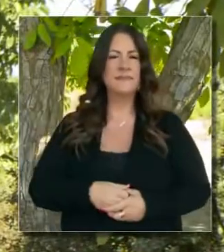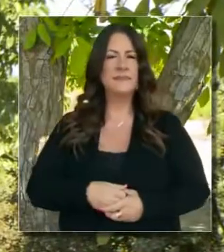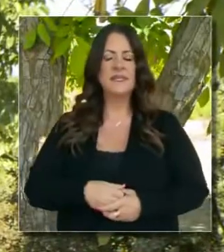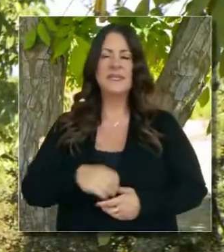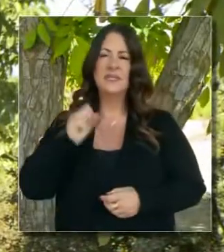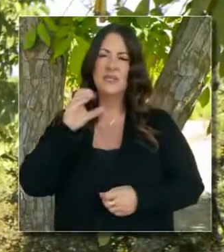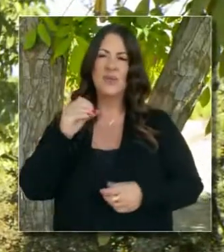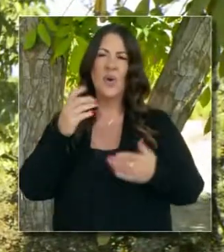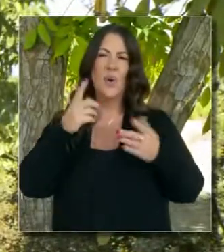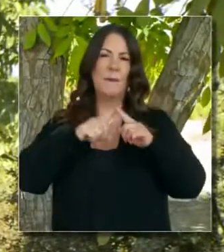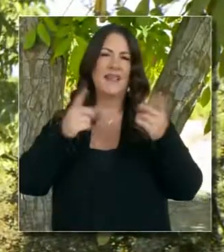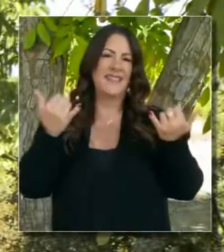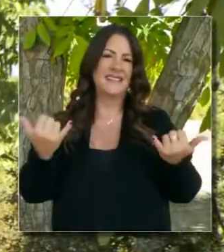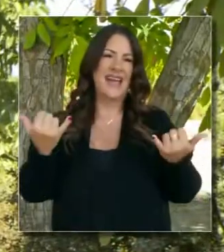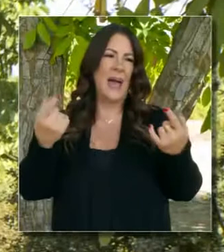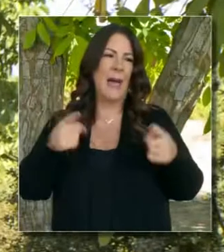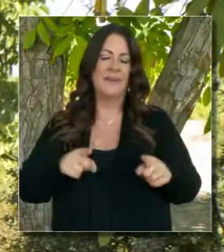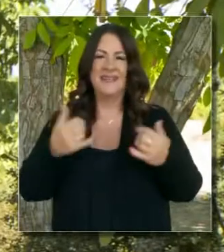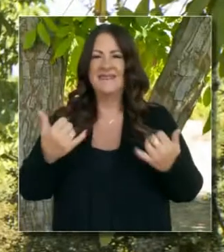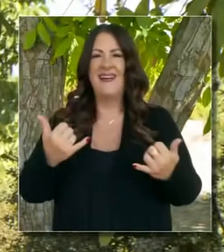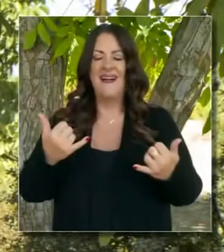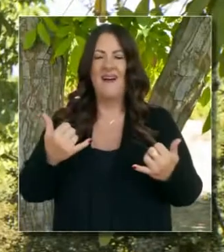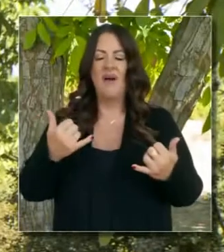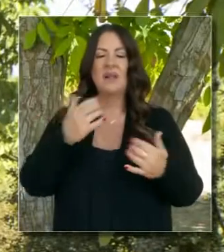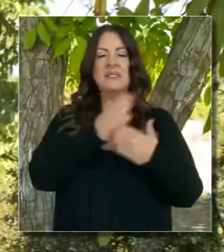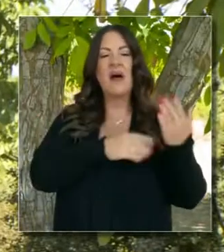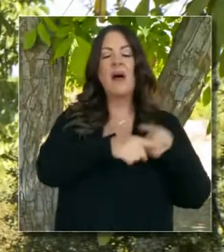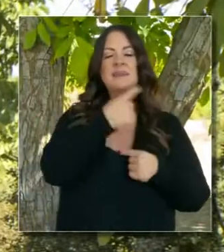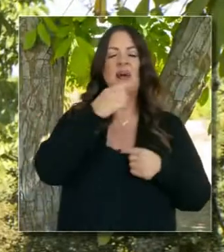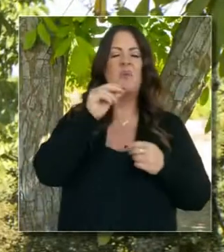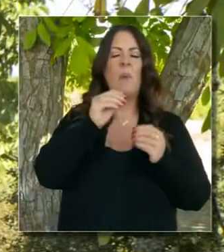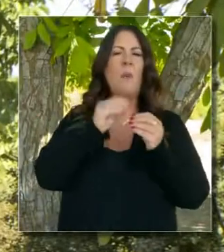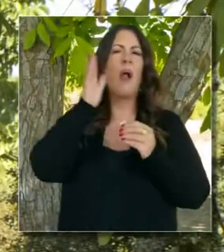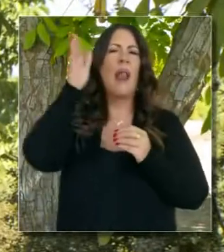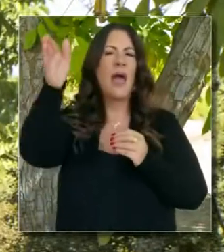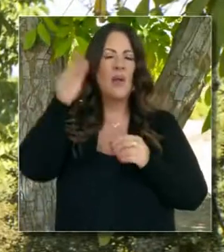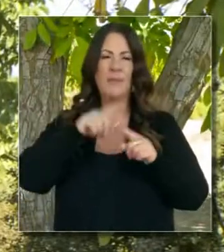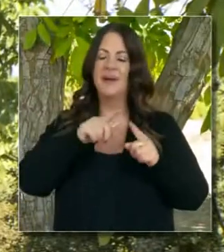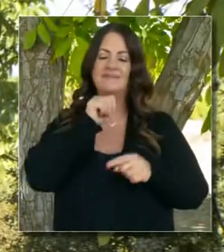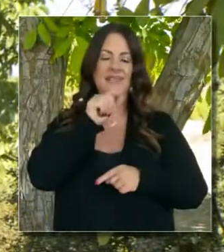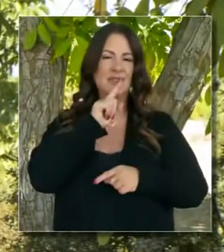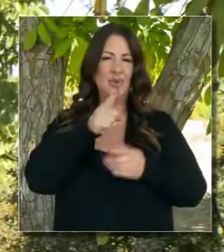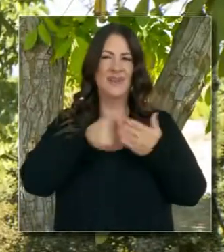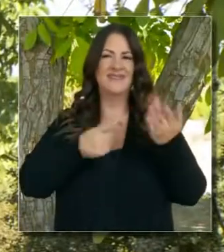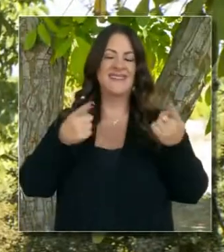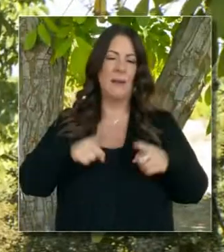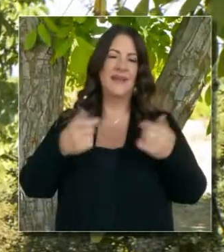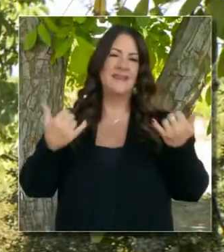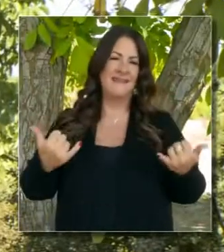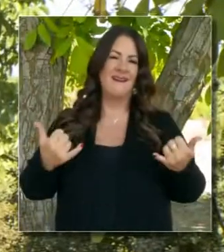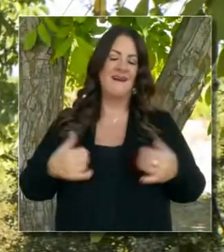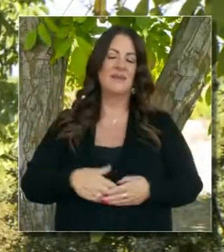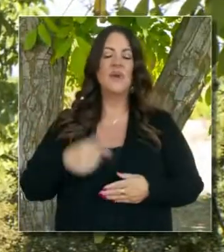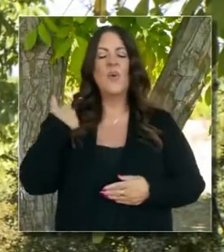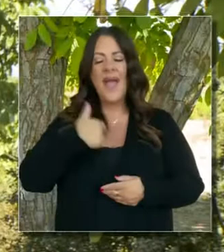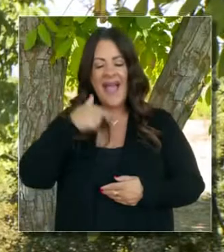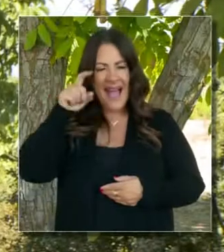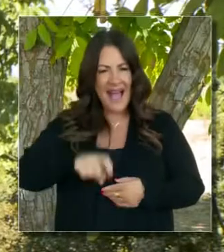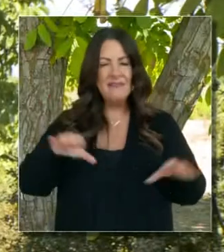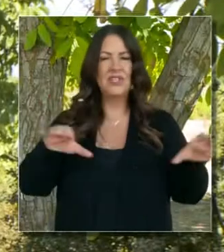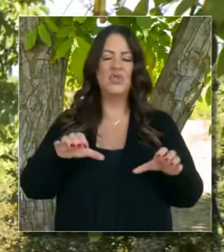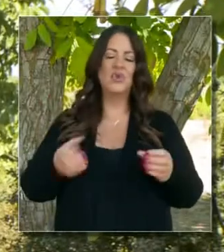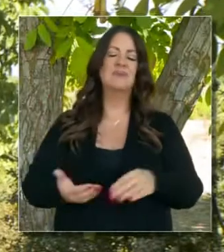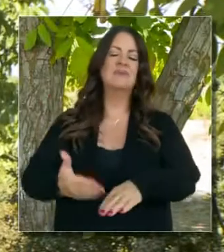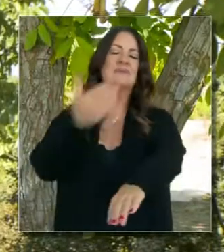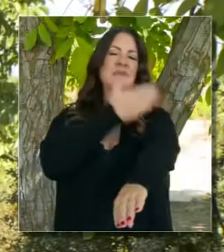No actualmente. Está ocurriendo mucho antes de lo que se había predicho. Y por consecuencia, tenemos